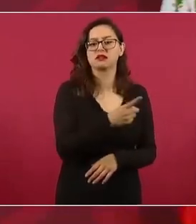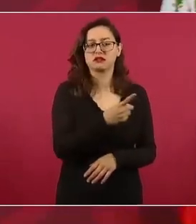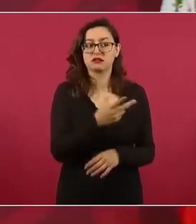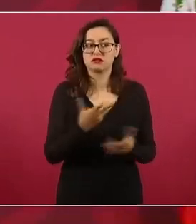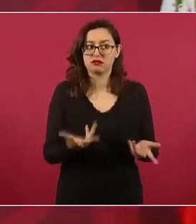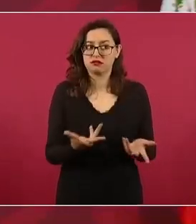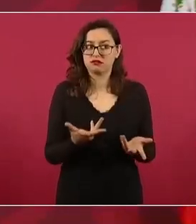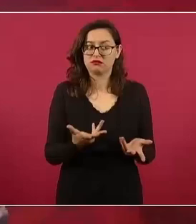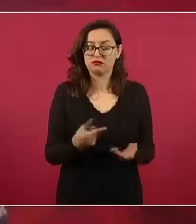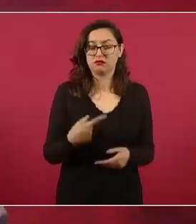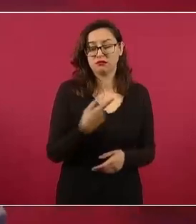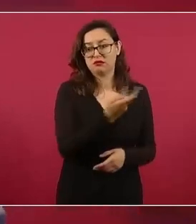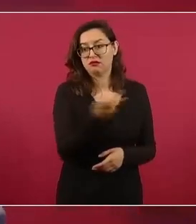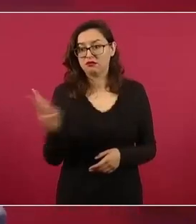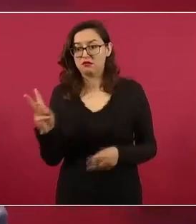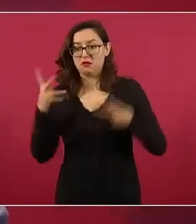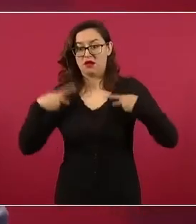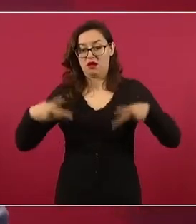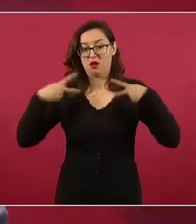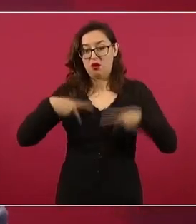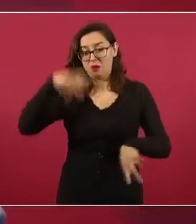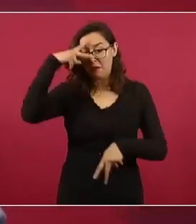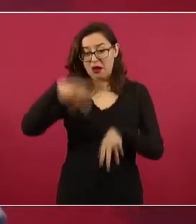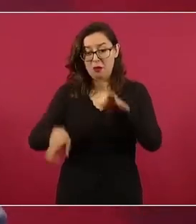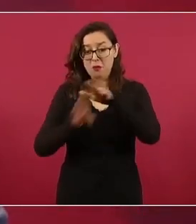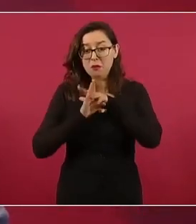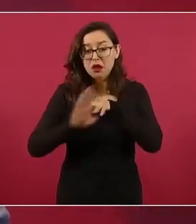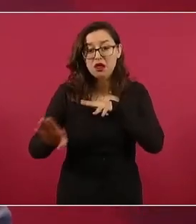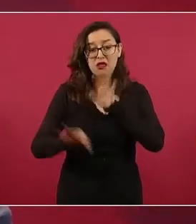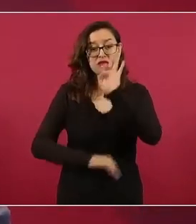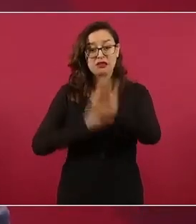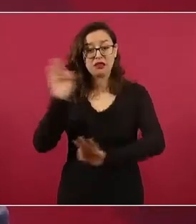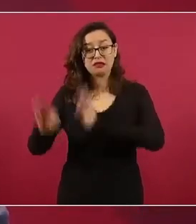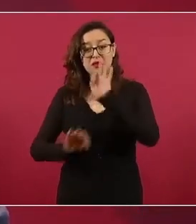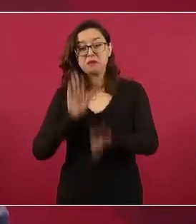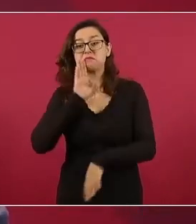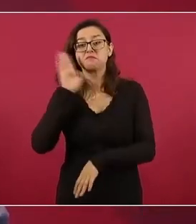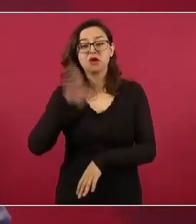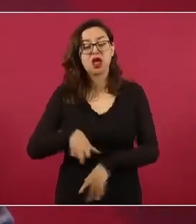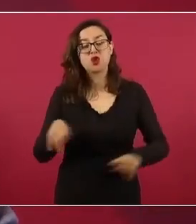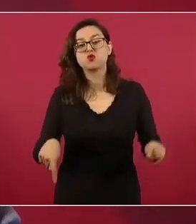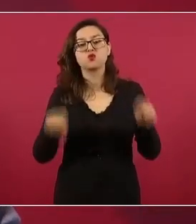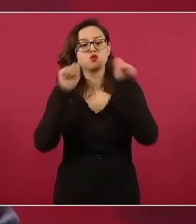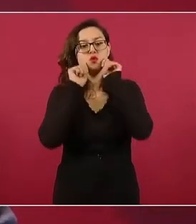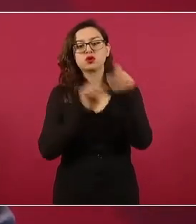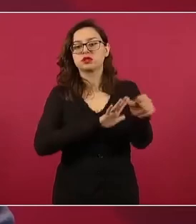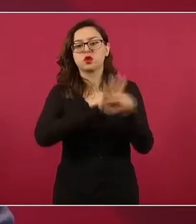maltrate a migrantes sea del partido que sea